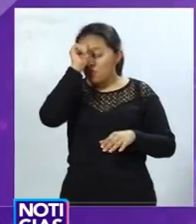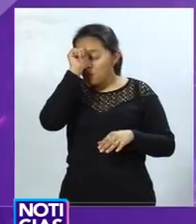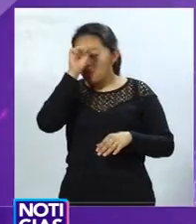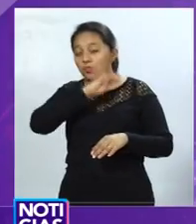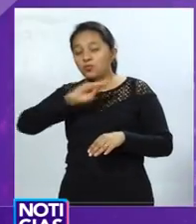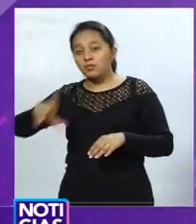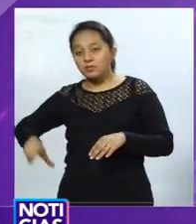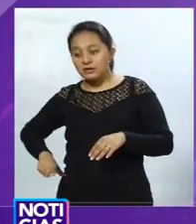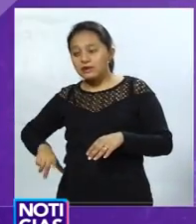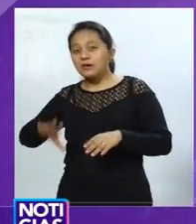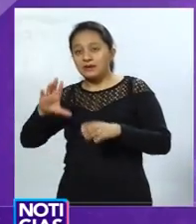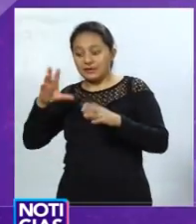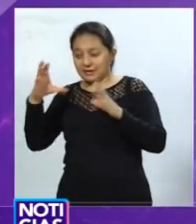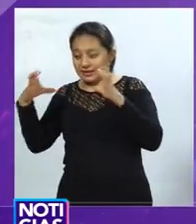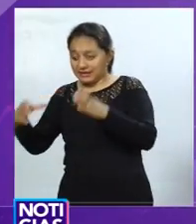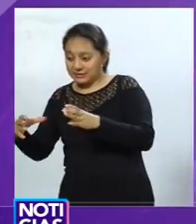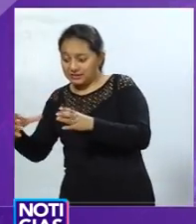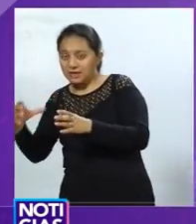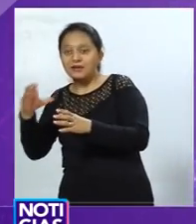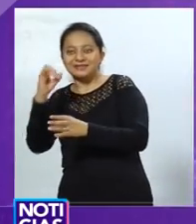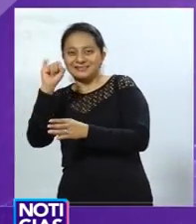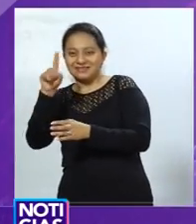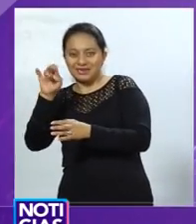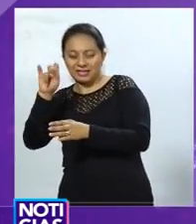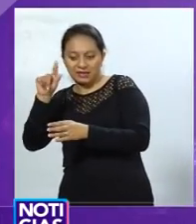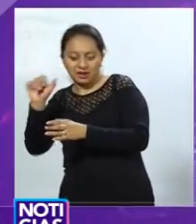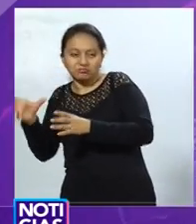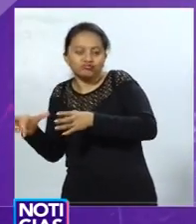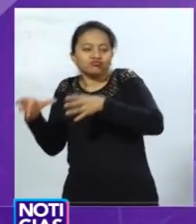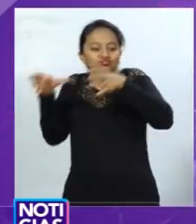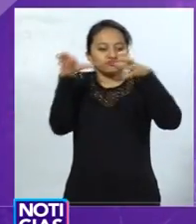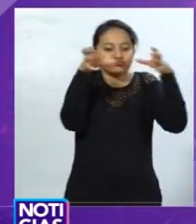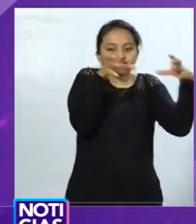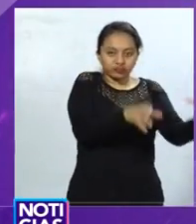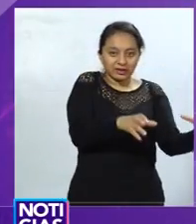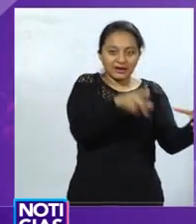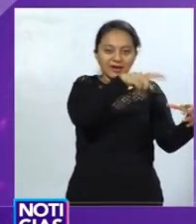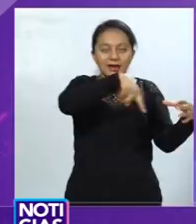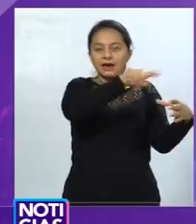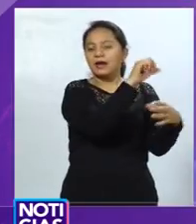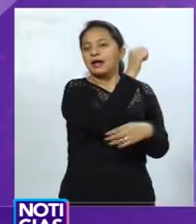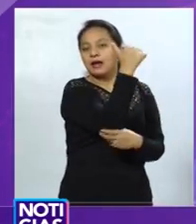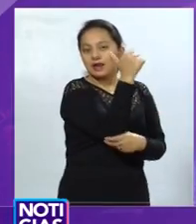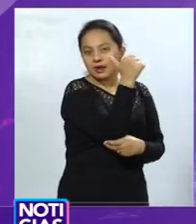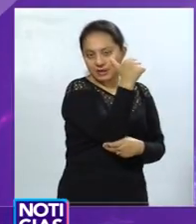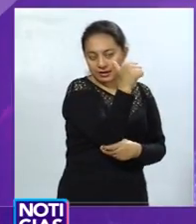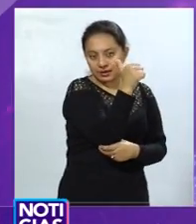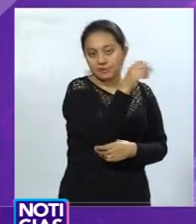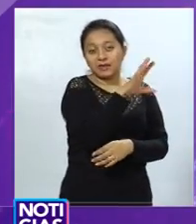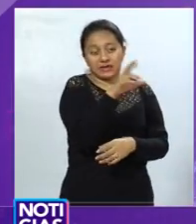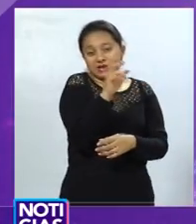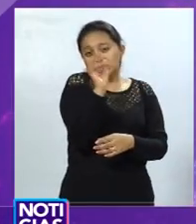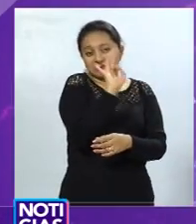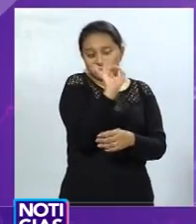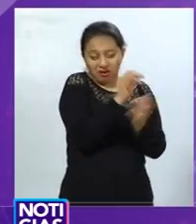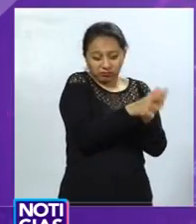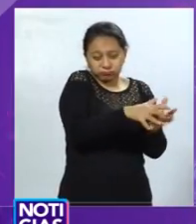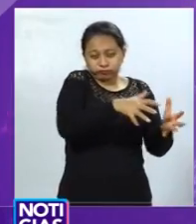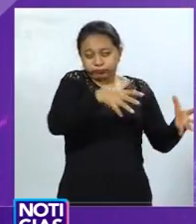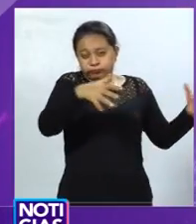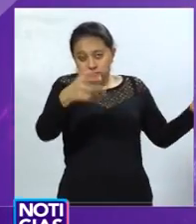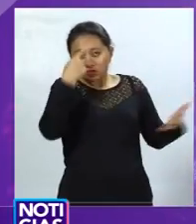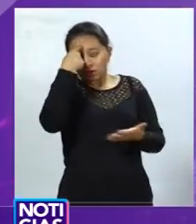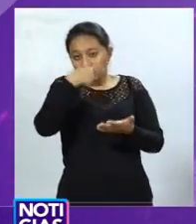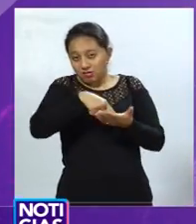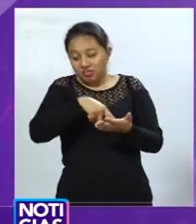la recreación va a ser mucho más grande, y yo creo que va a quedar impresionante para nosotros los queretanos. Pero en este año, Querétaro tiene